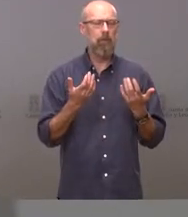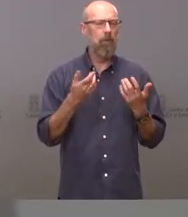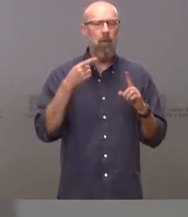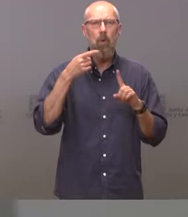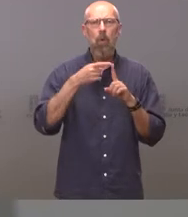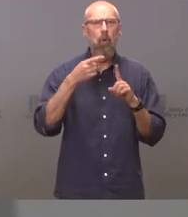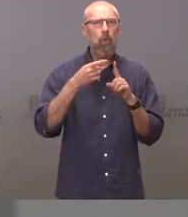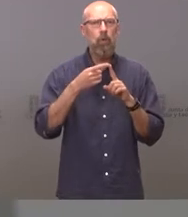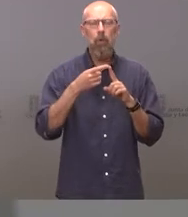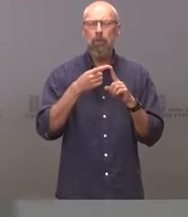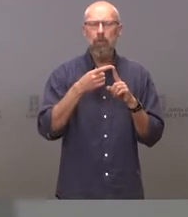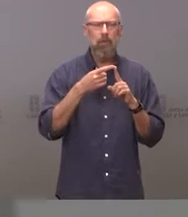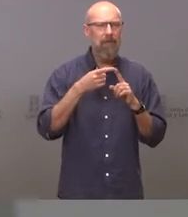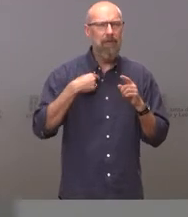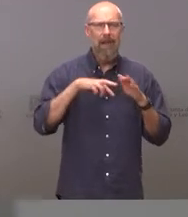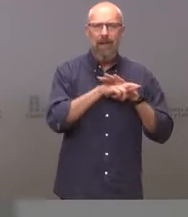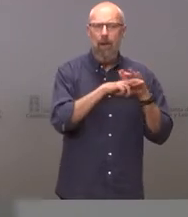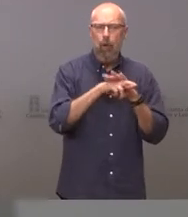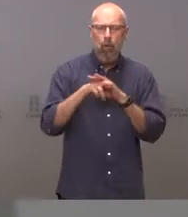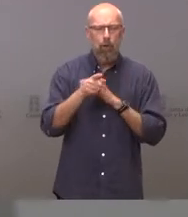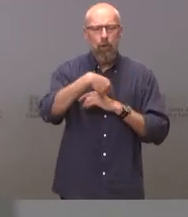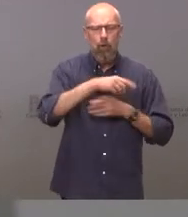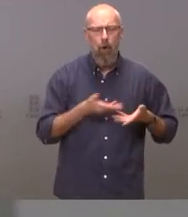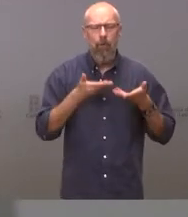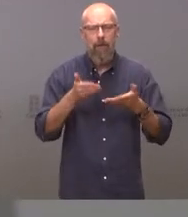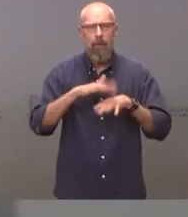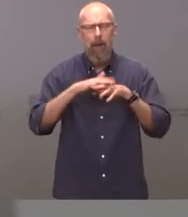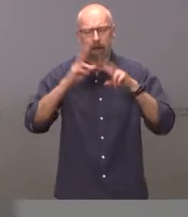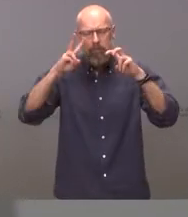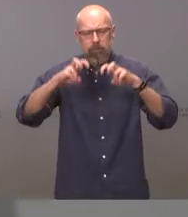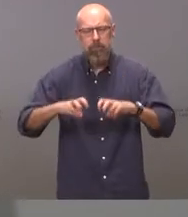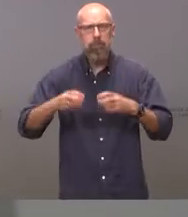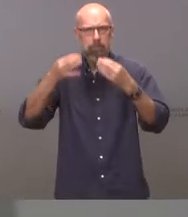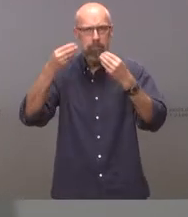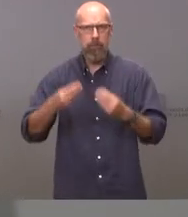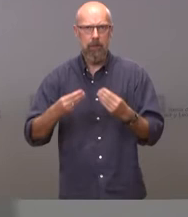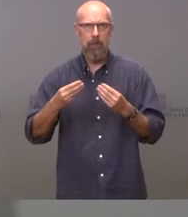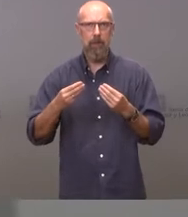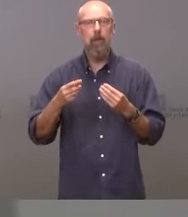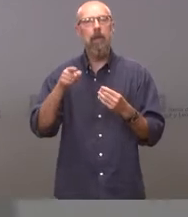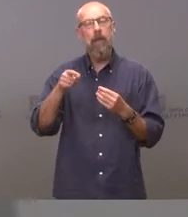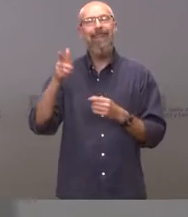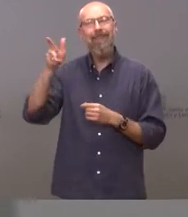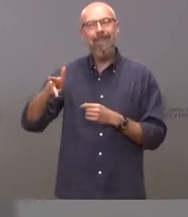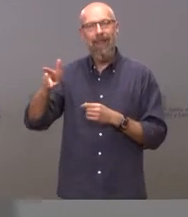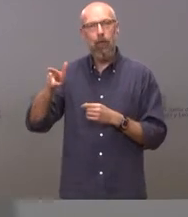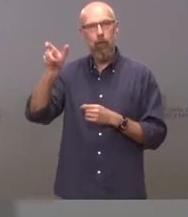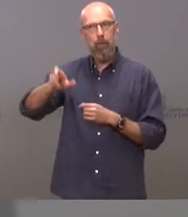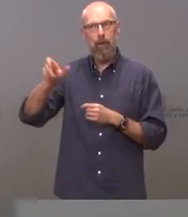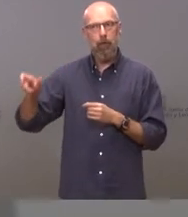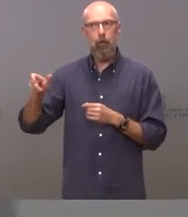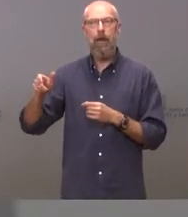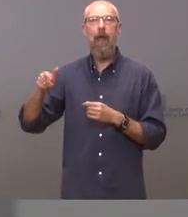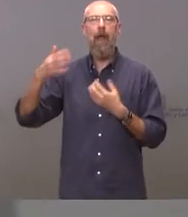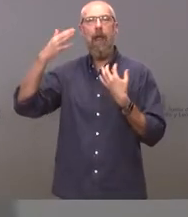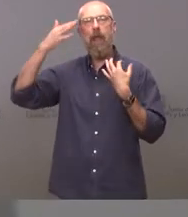de todos nuestros medios y en preservar el derecho a la presunción de inocencia de todas las personas, pero